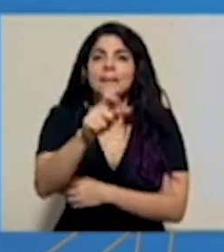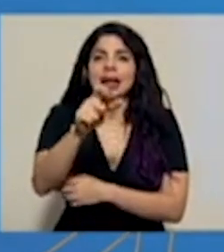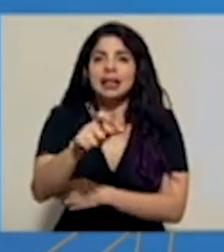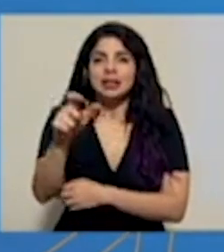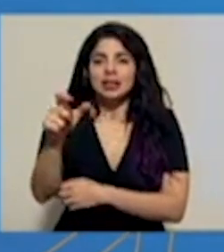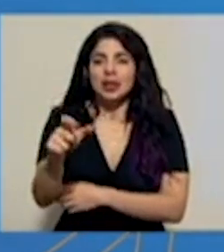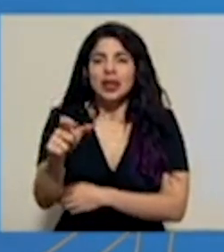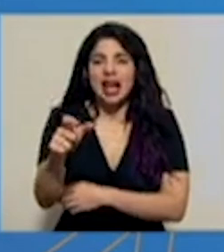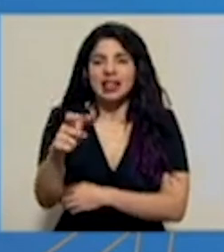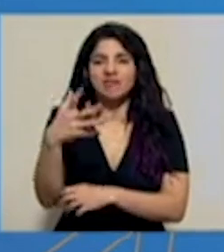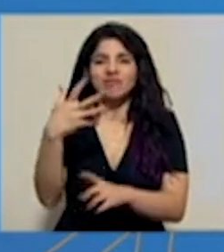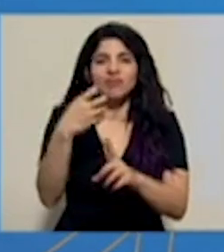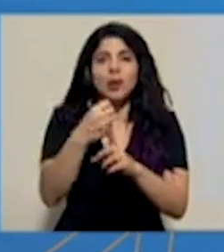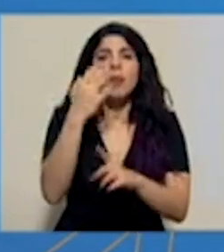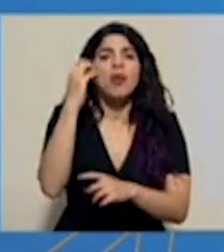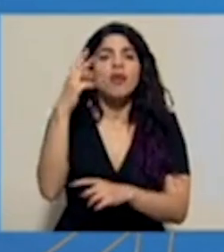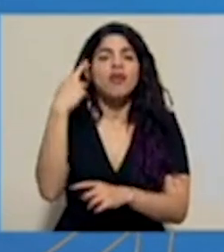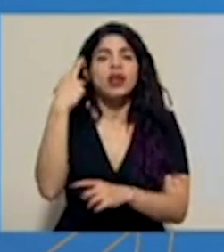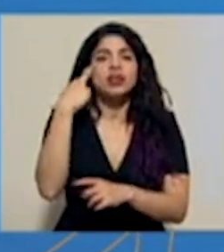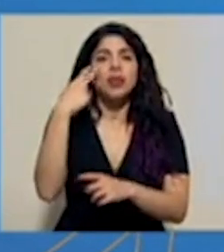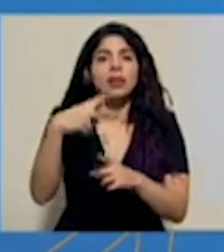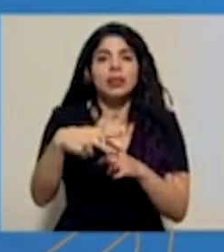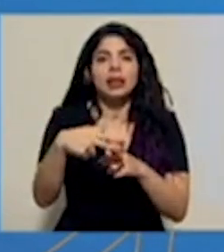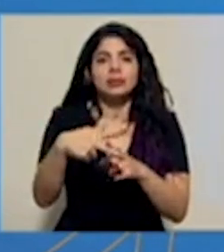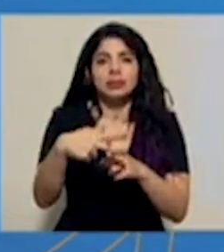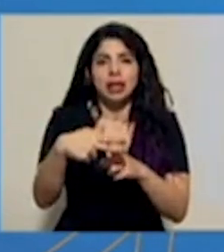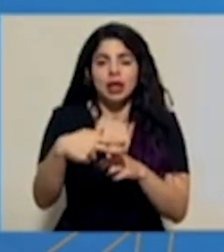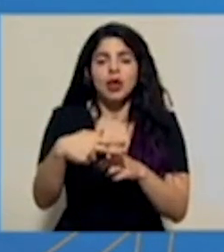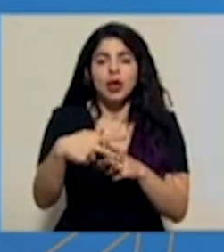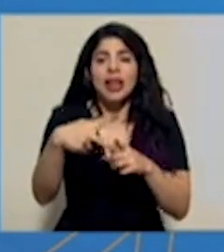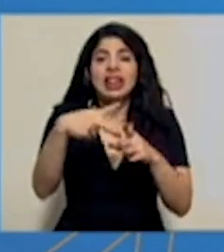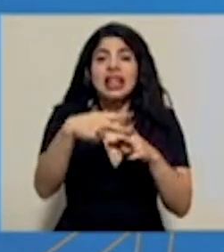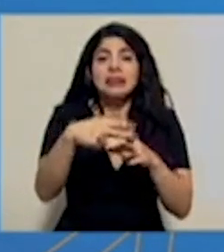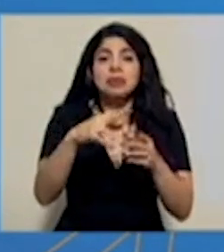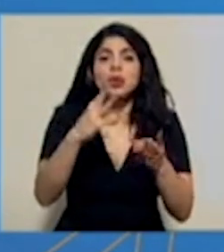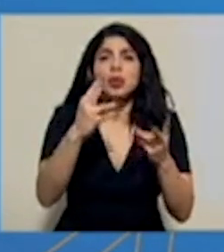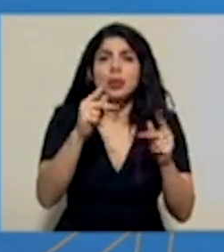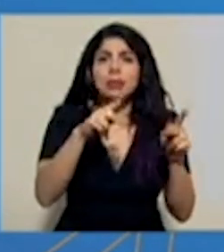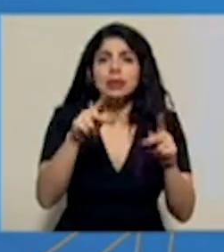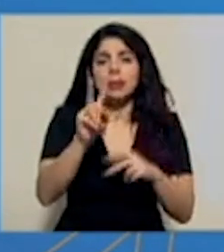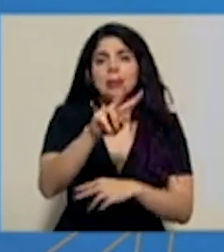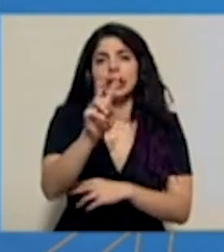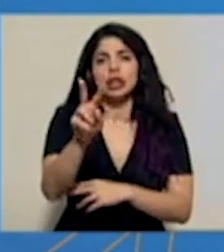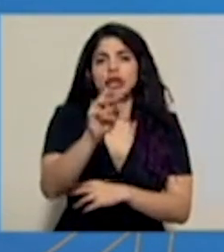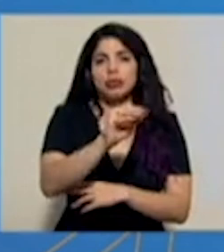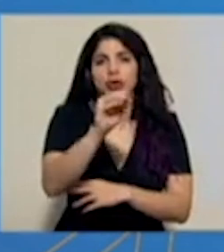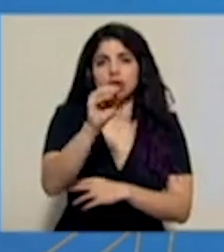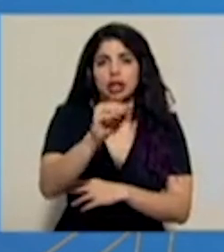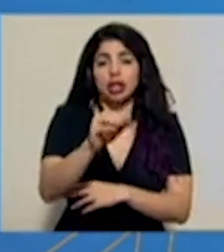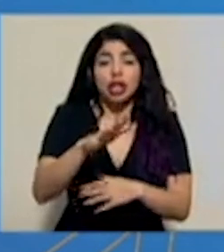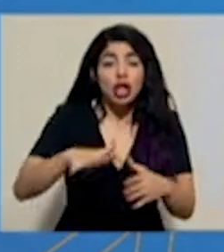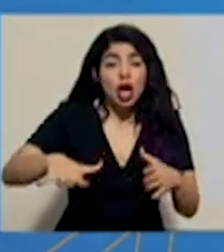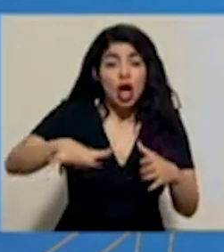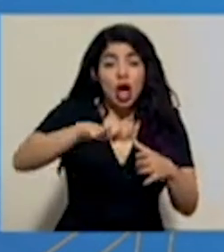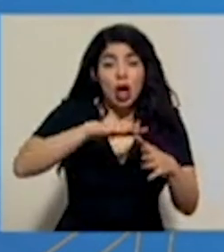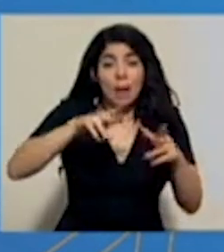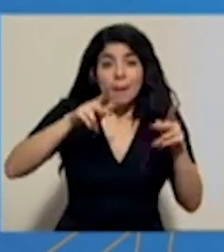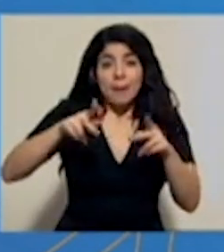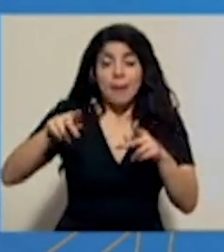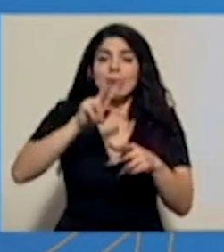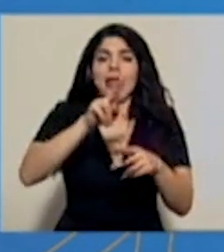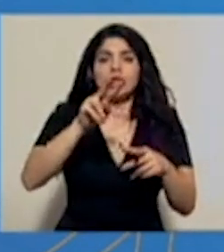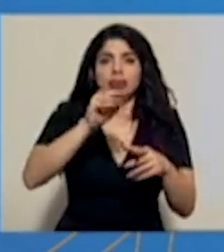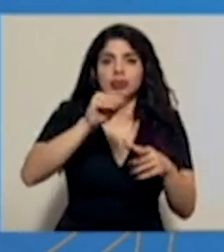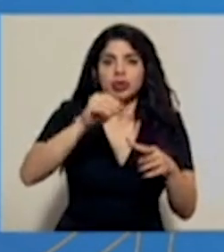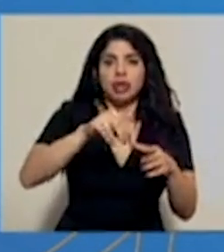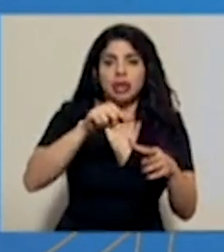afectadas por despido, que representa aproximadamente un 22% del total de personas que han